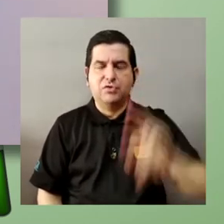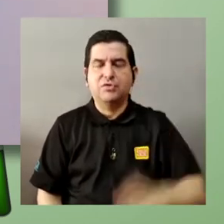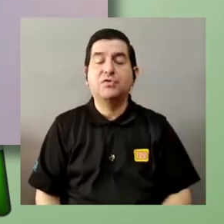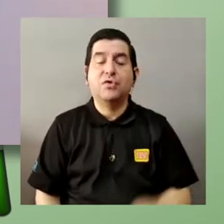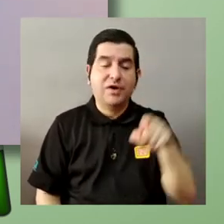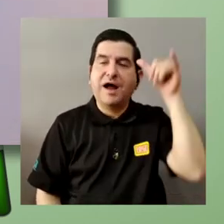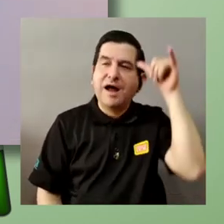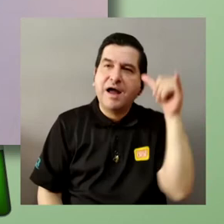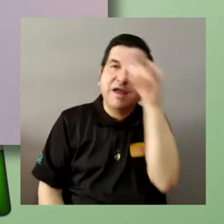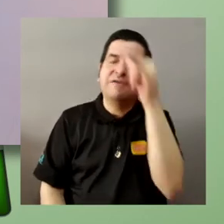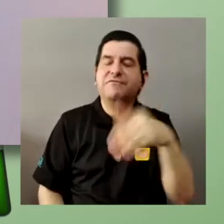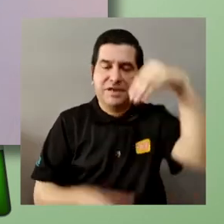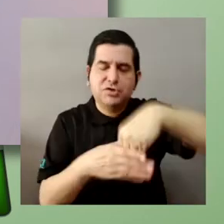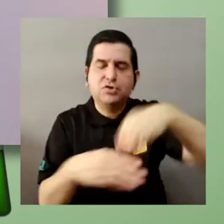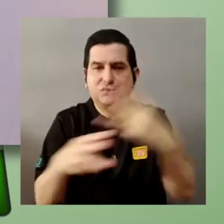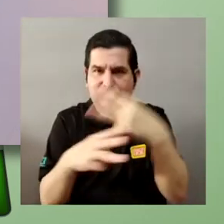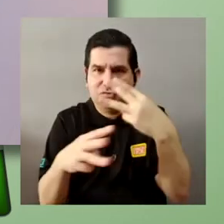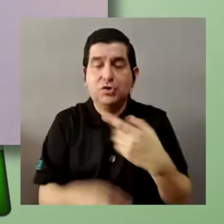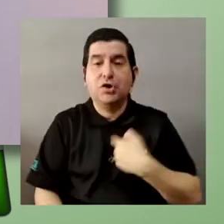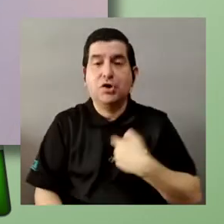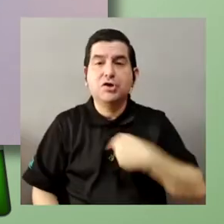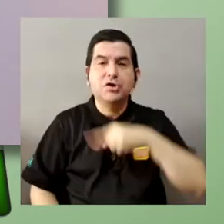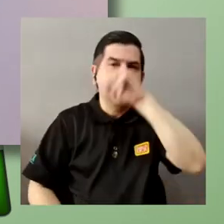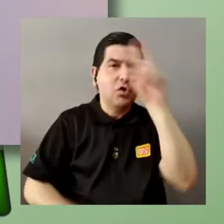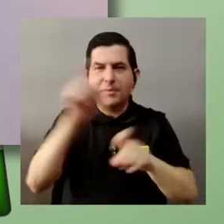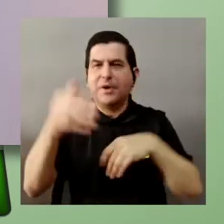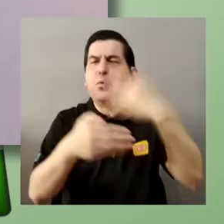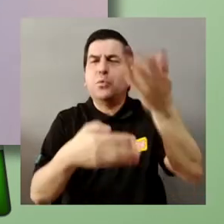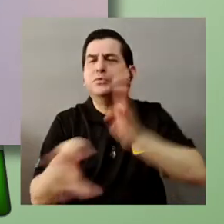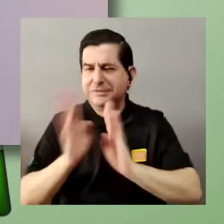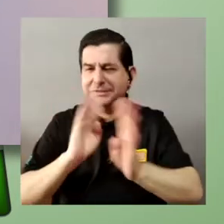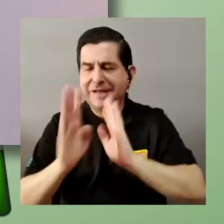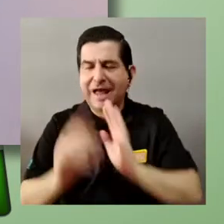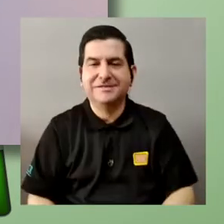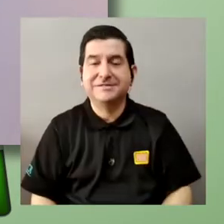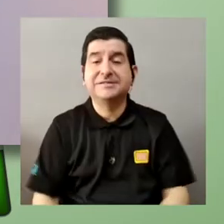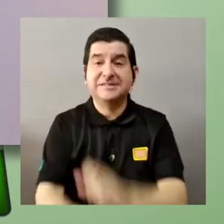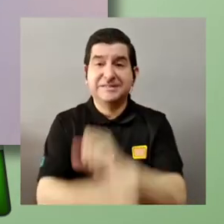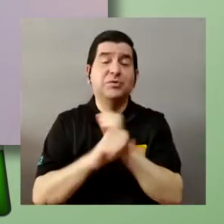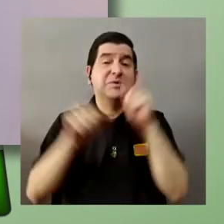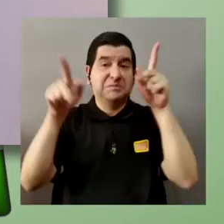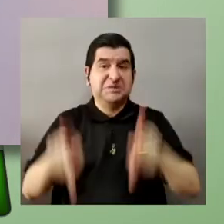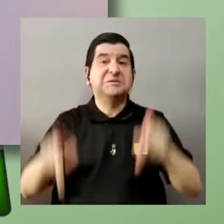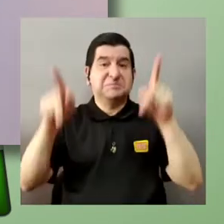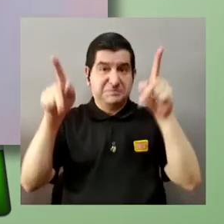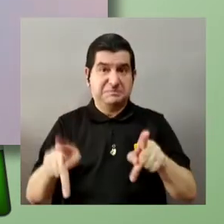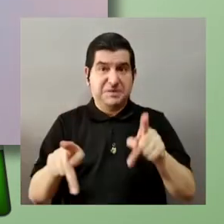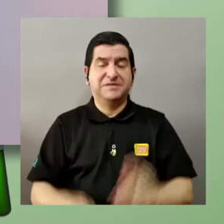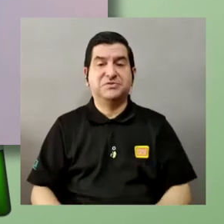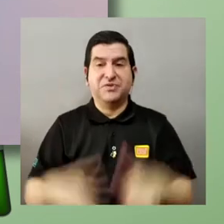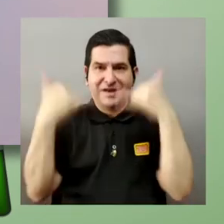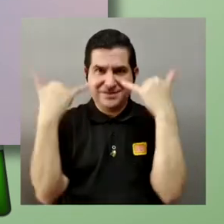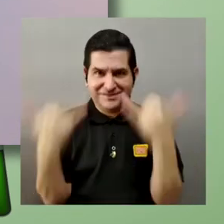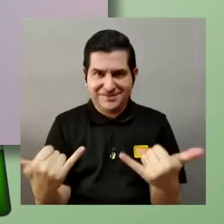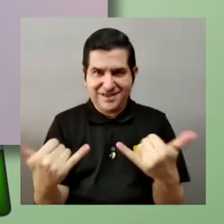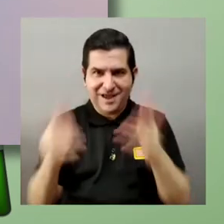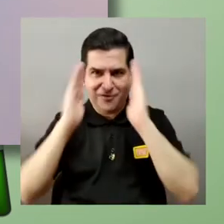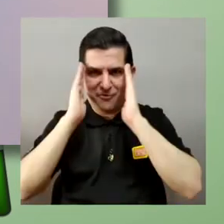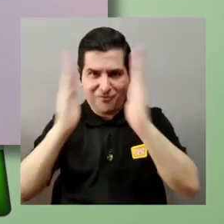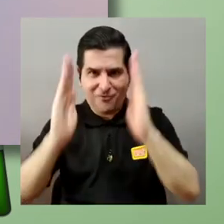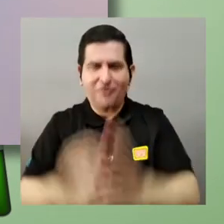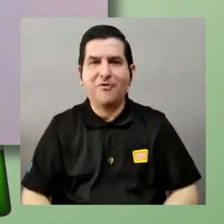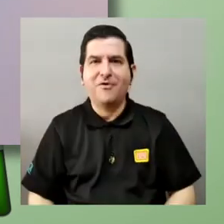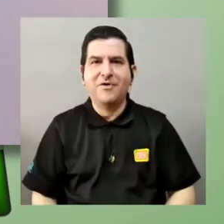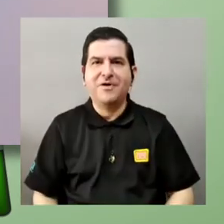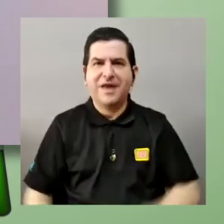varias consultas que ahora vamos a conversar y que con seguridad las personas que nos están viendo a través de las transmisiones